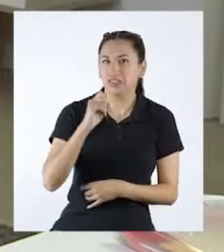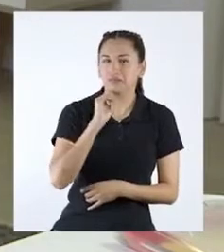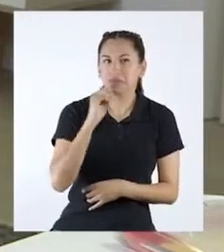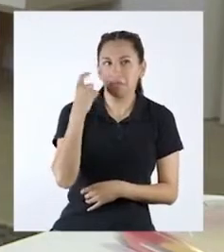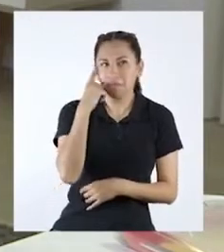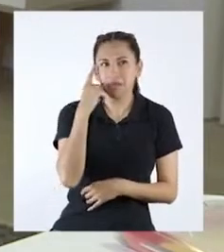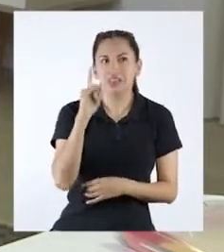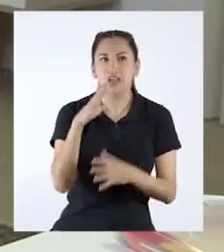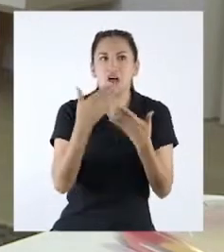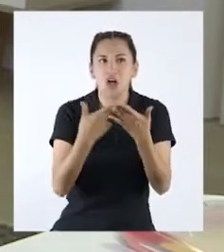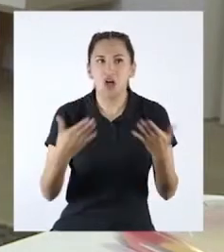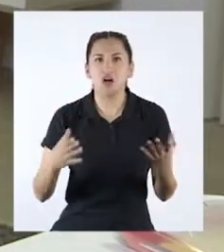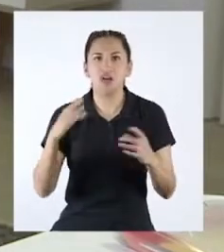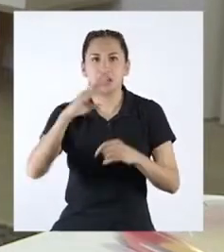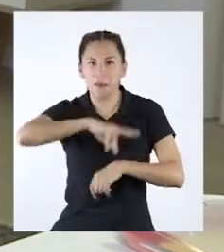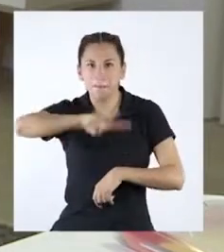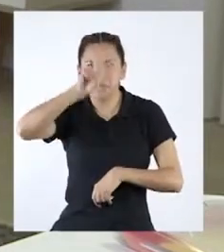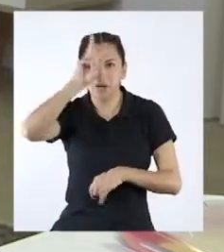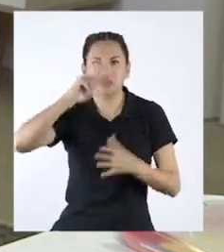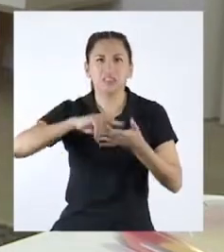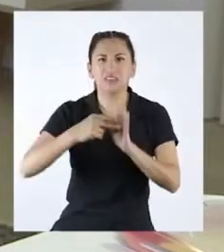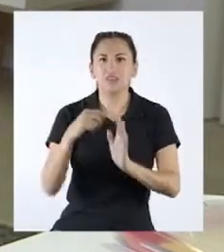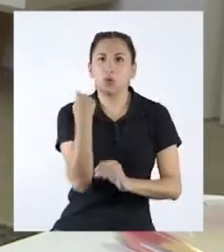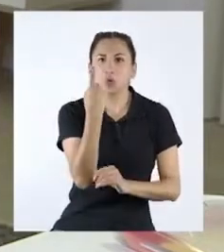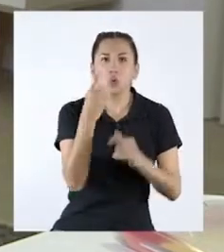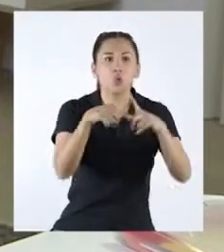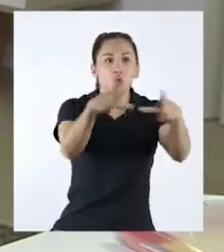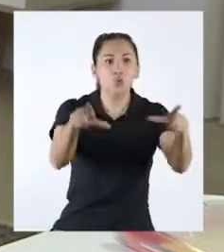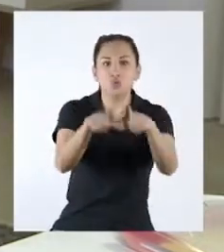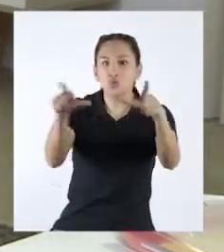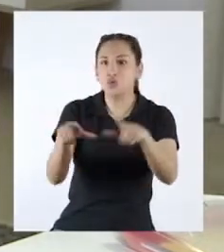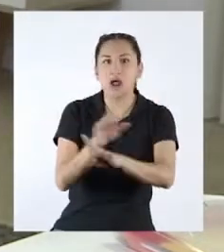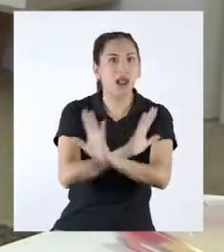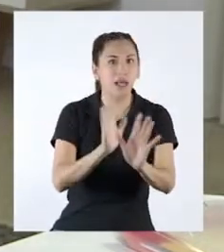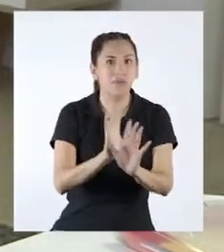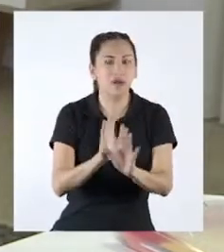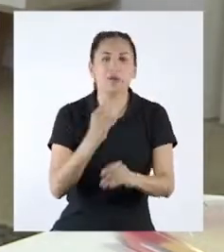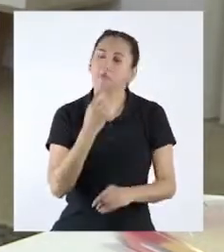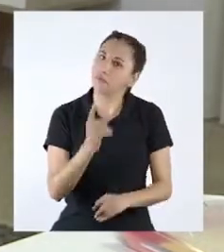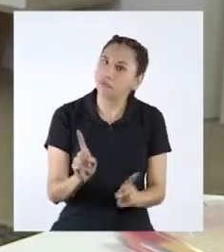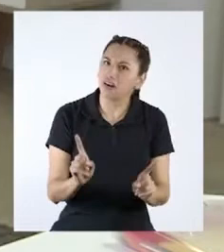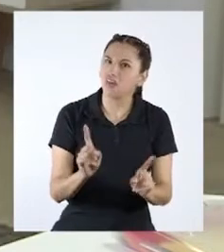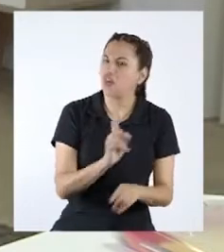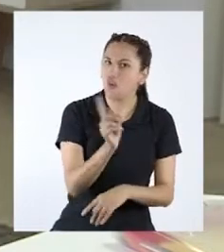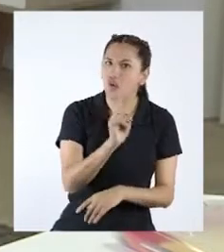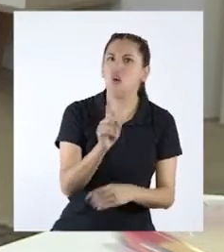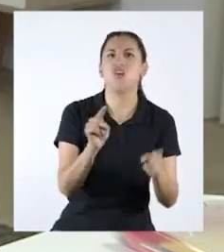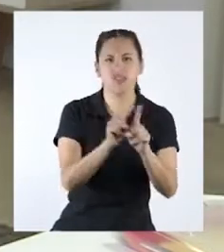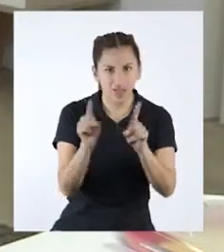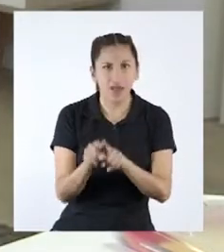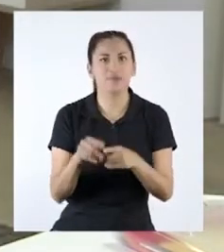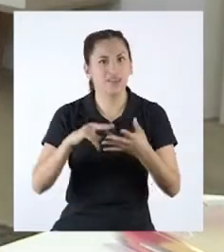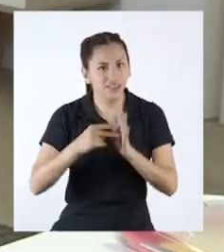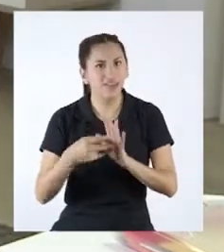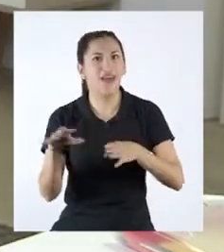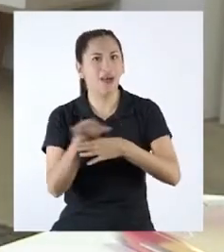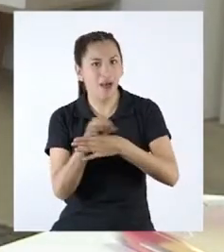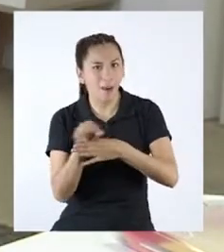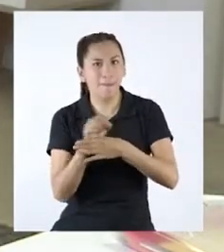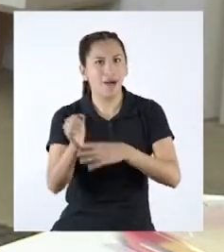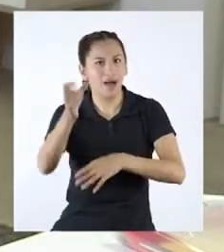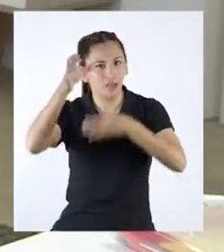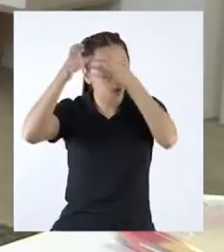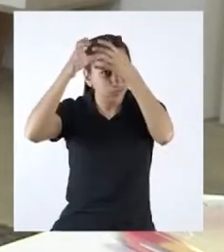considerado que los patrimonios del Perú se referían a espacios y monumentos. Pero ya veo que también se refiere a nuestras